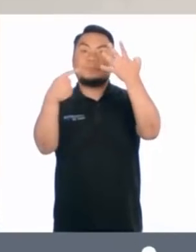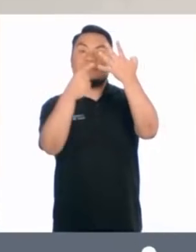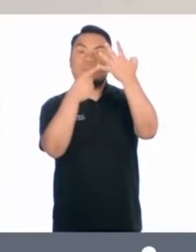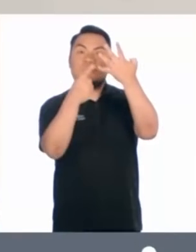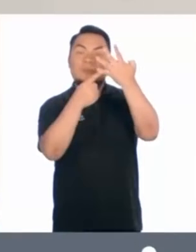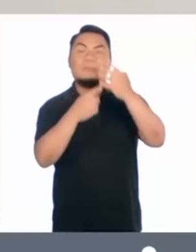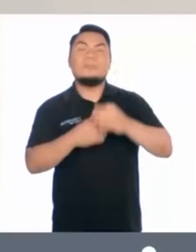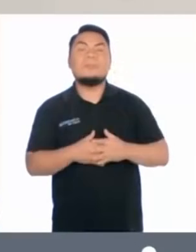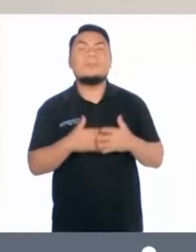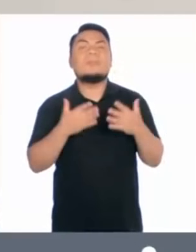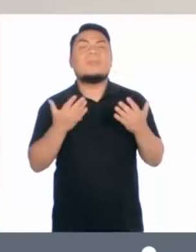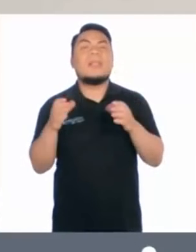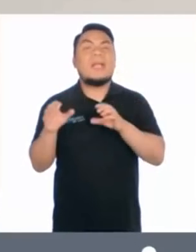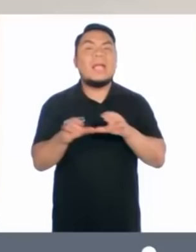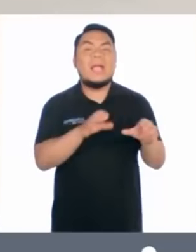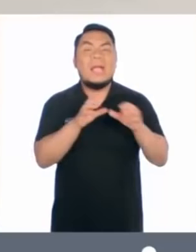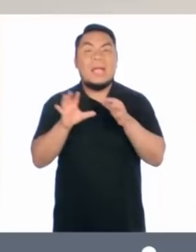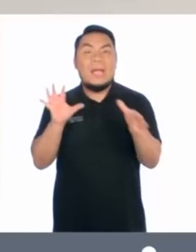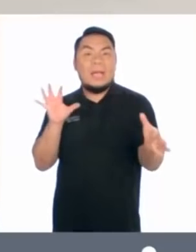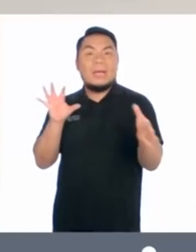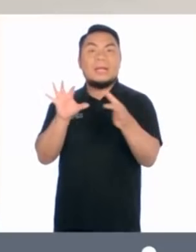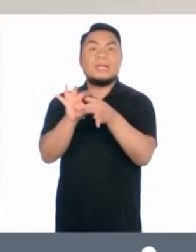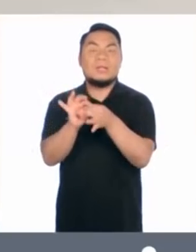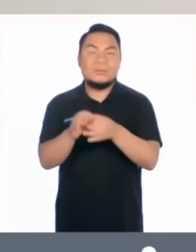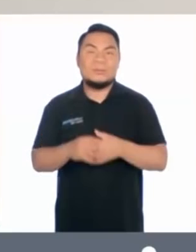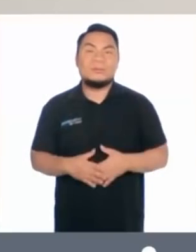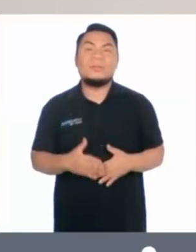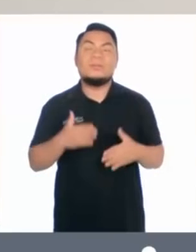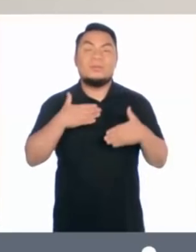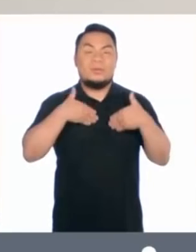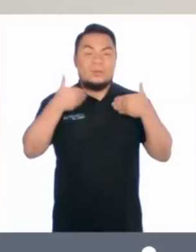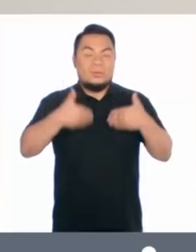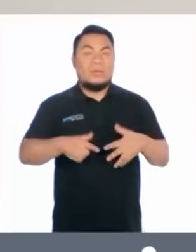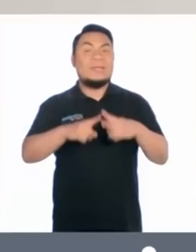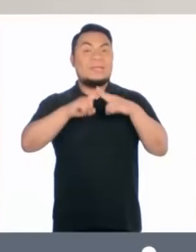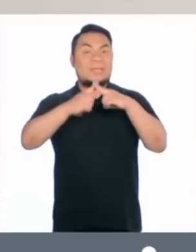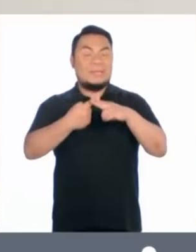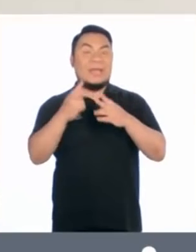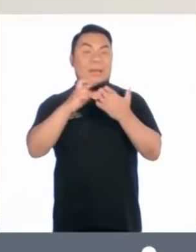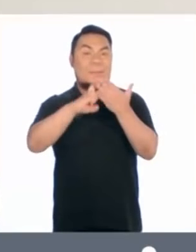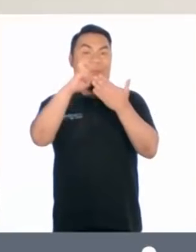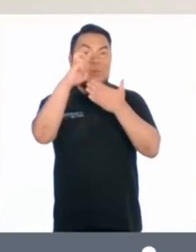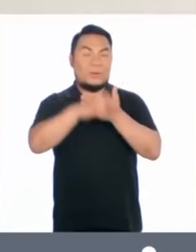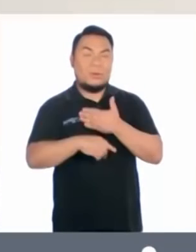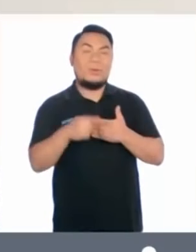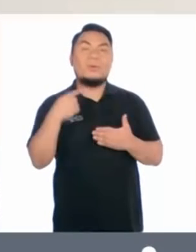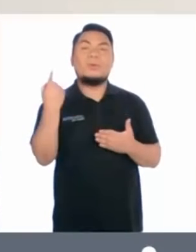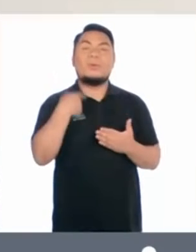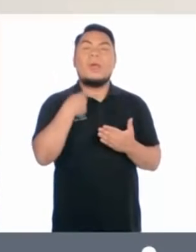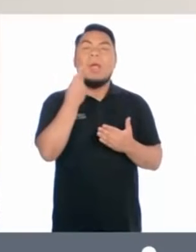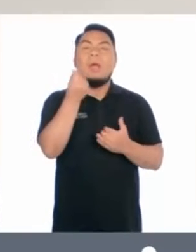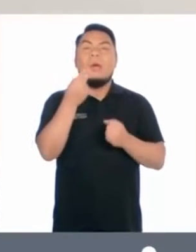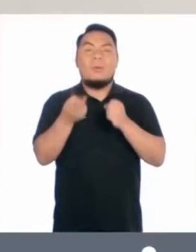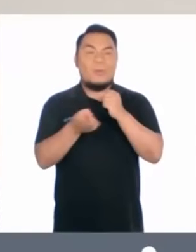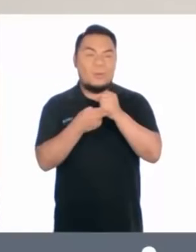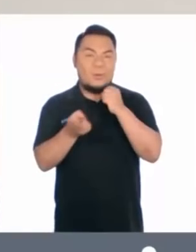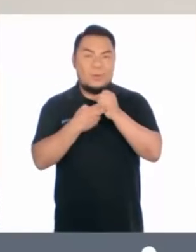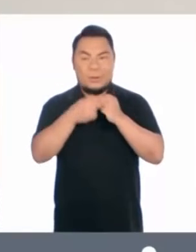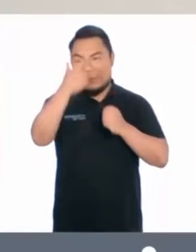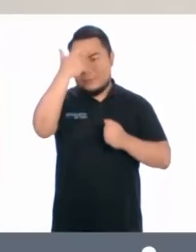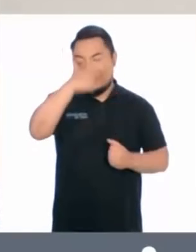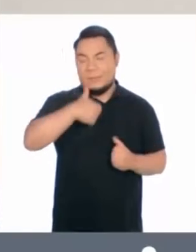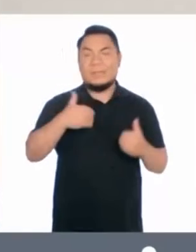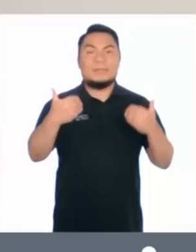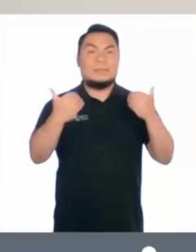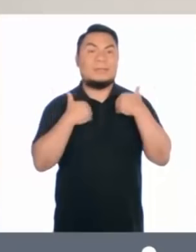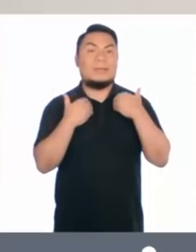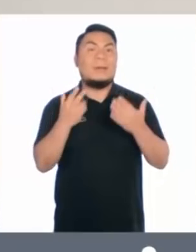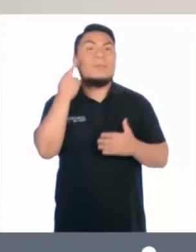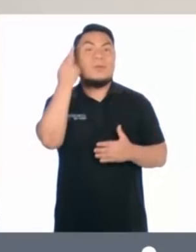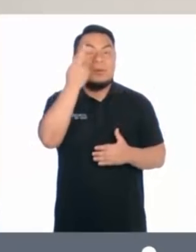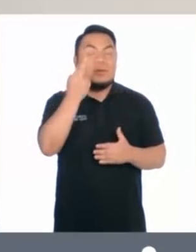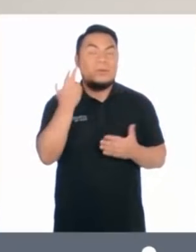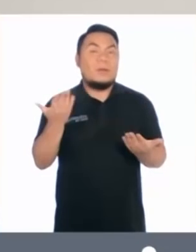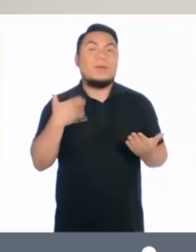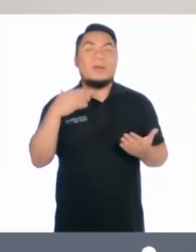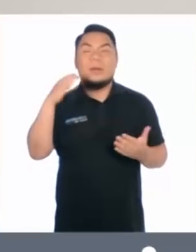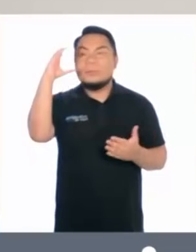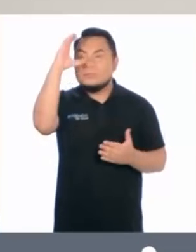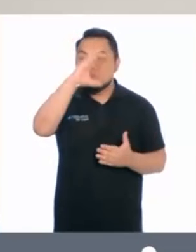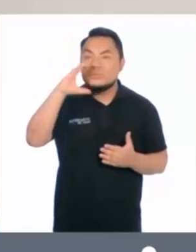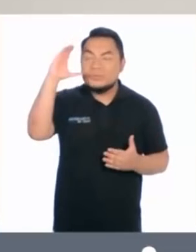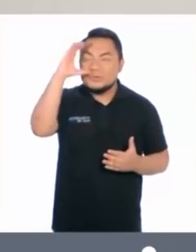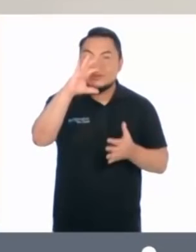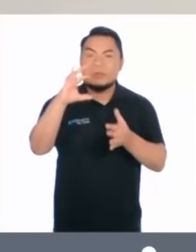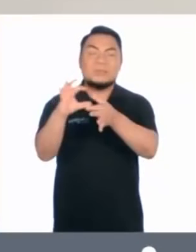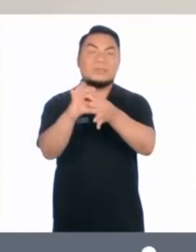cuarto paso fue hacer aliados. Yo inicié el proyecto con los ahorros personales que tenía y es por eso que